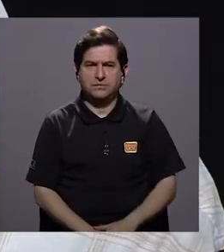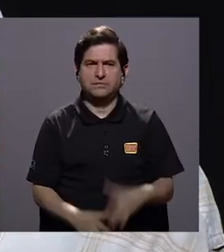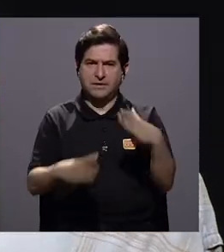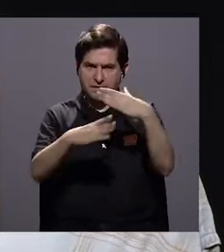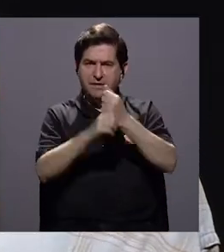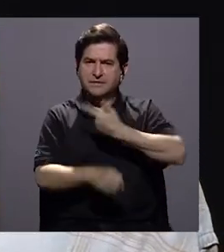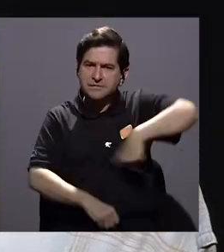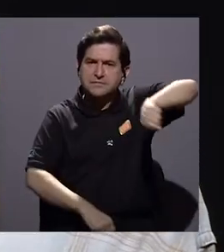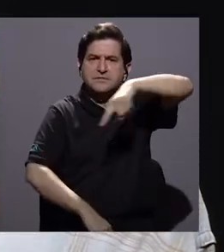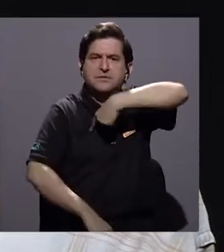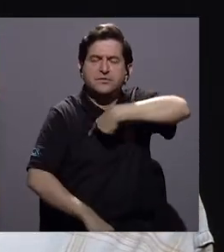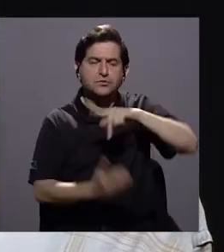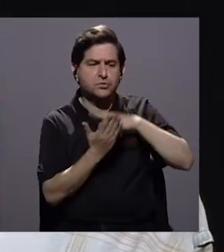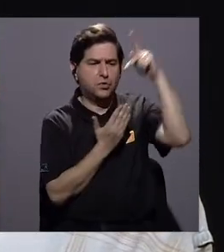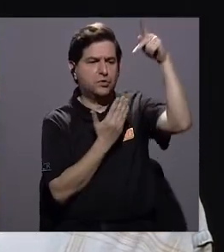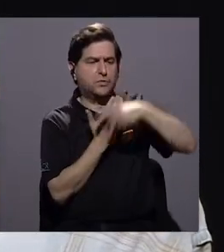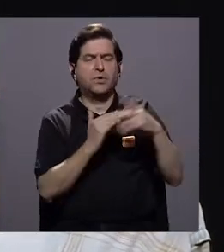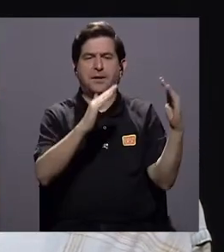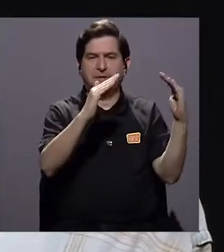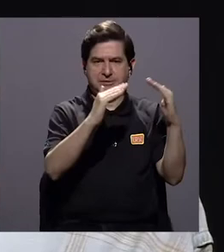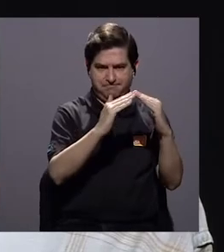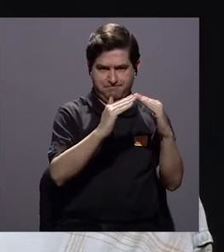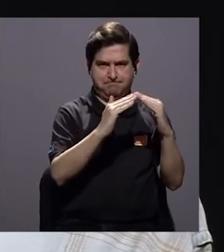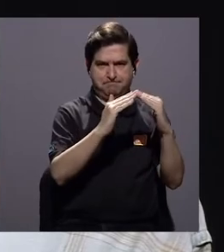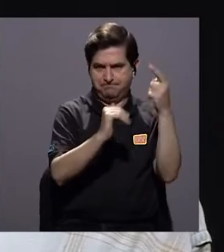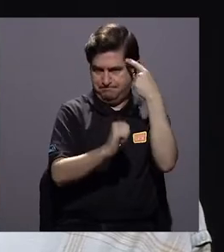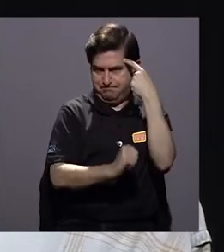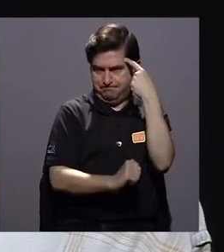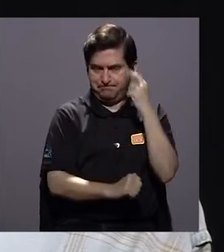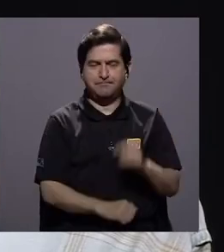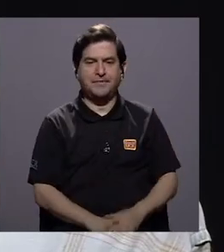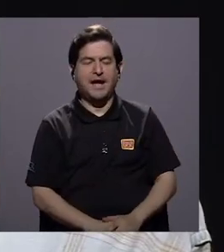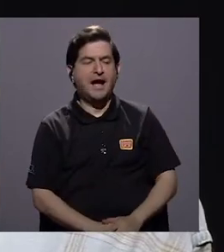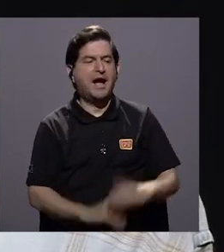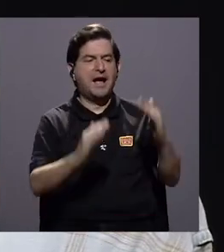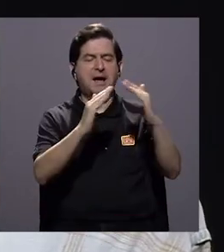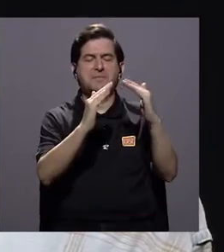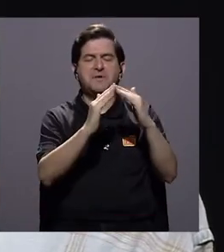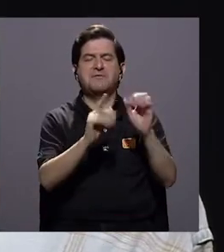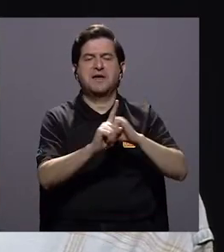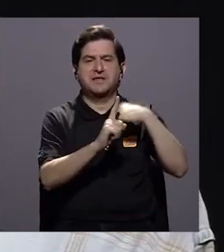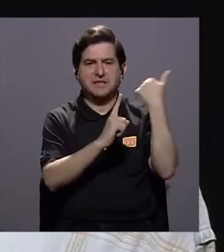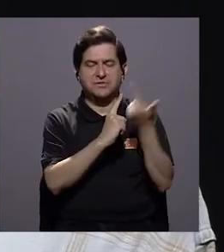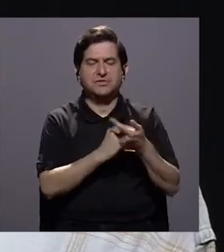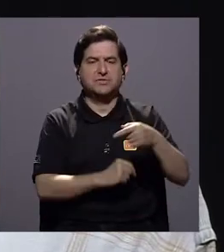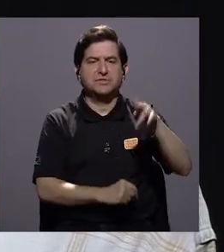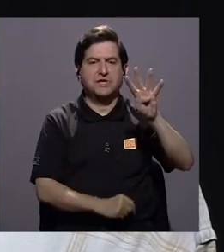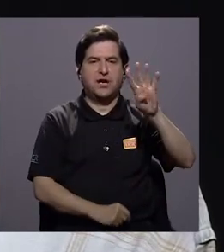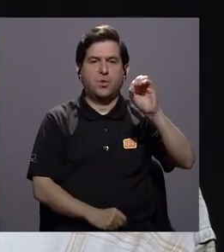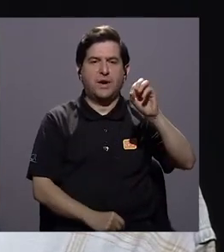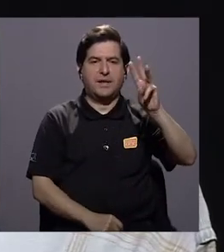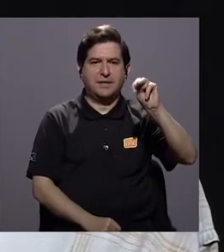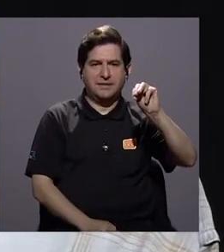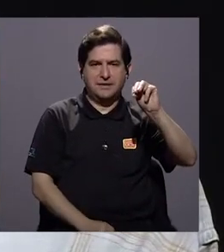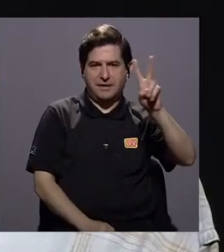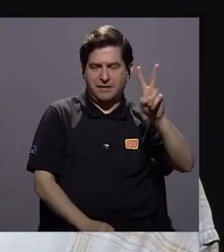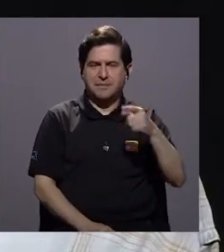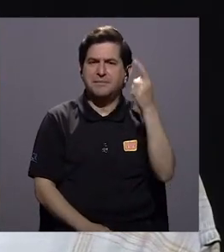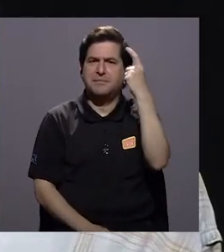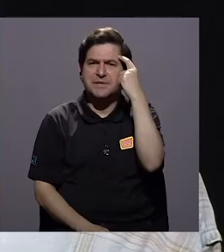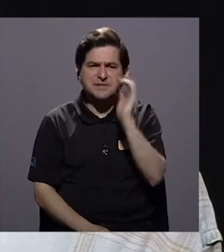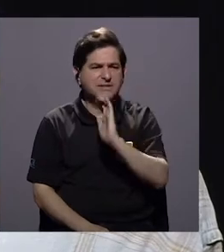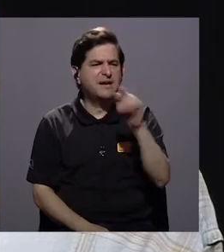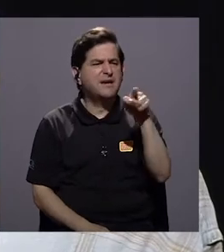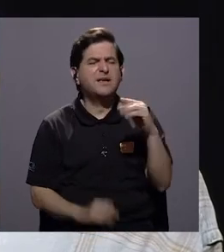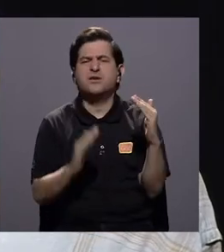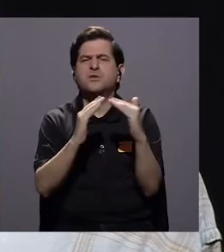programas de vivienda, por ejemplo, la vivienda social de 40 metros cuadrados, ¿estamos pensando